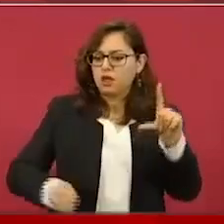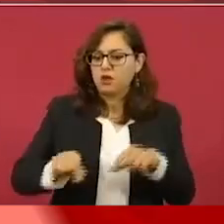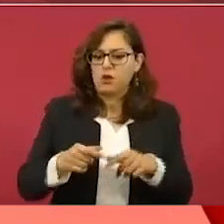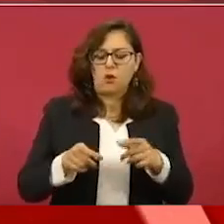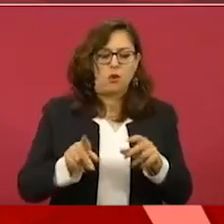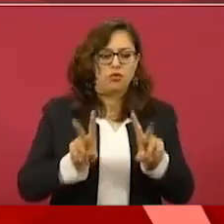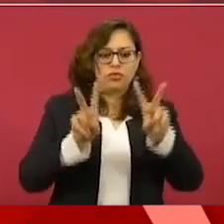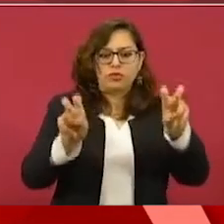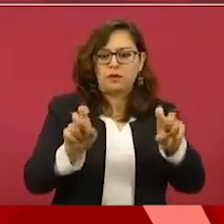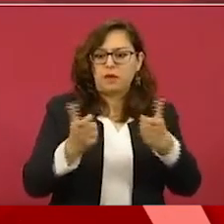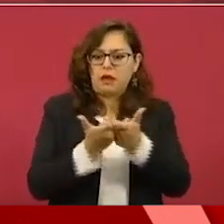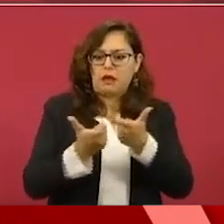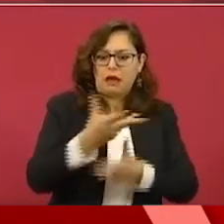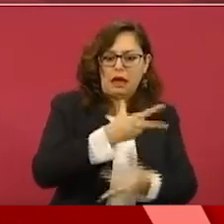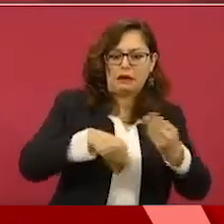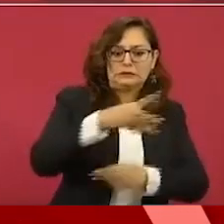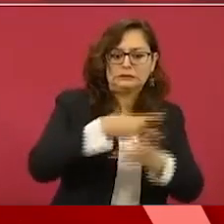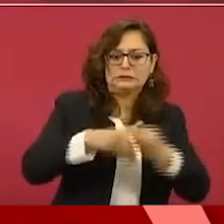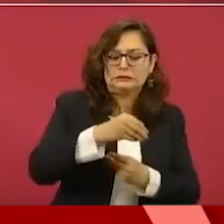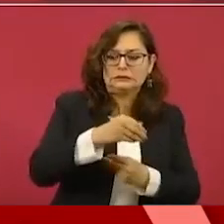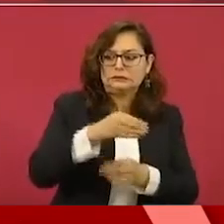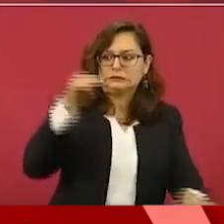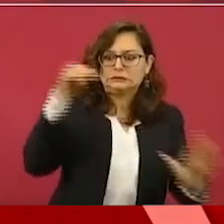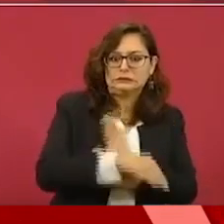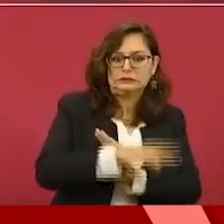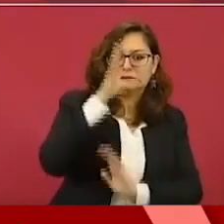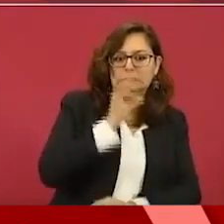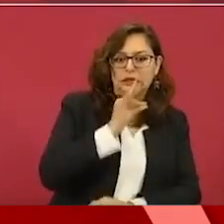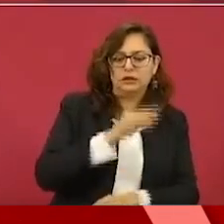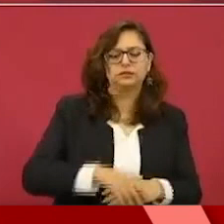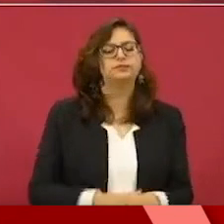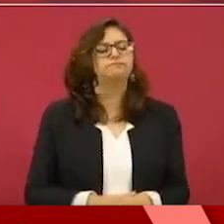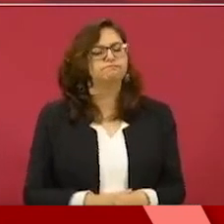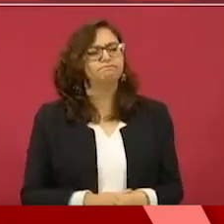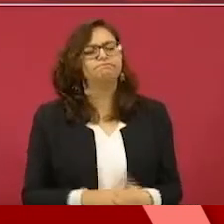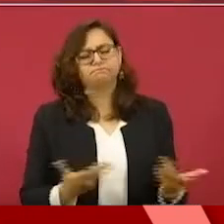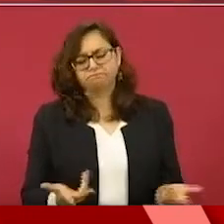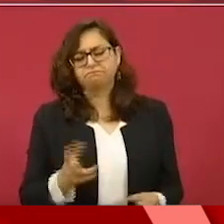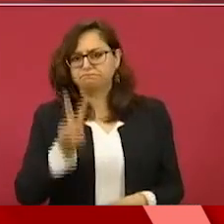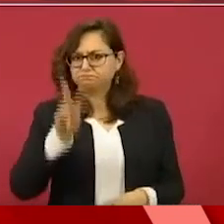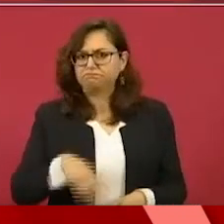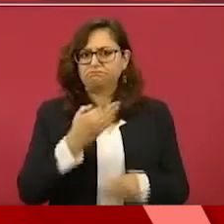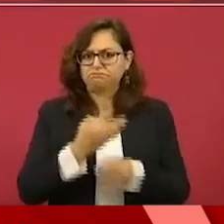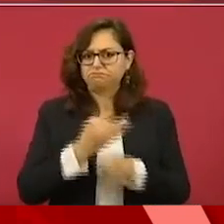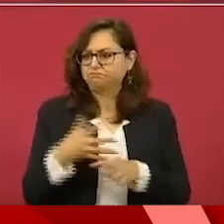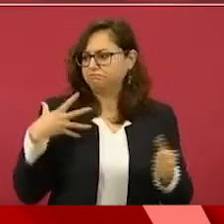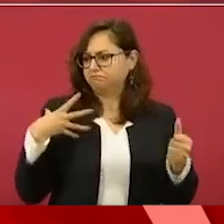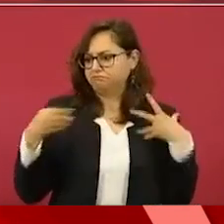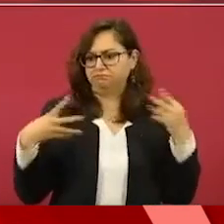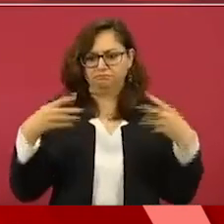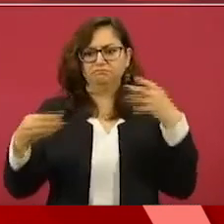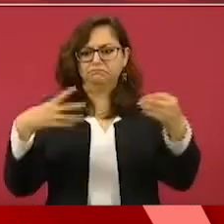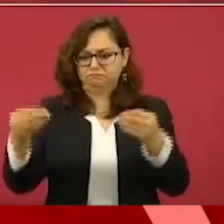Si bien los casos han aumentado, se mantiene el crecimiento económico, se mantiene la actividad